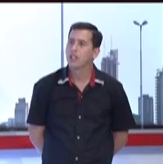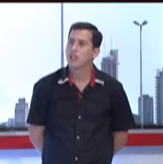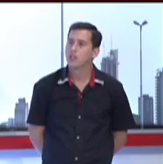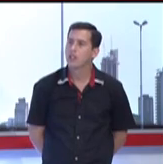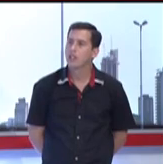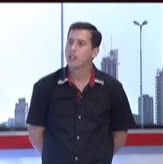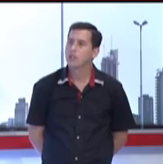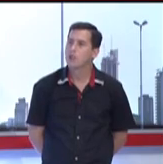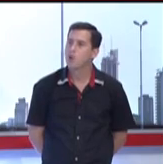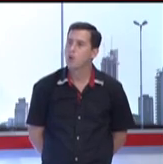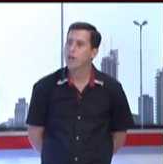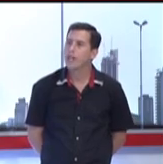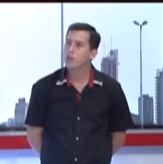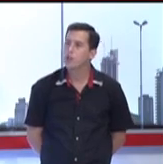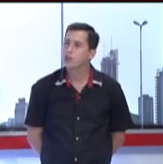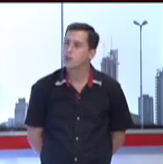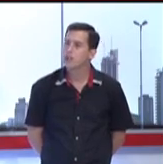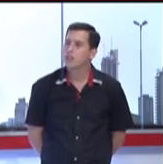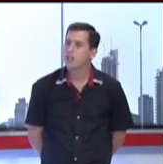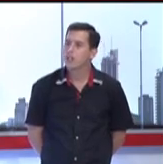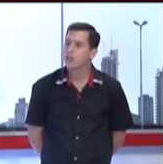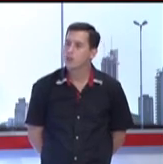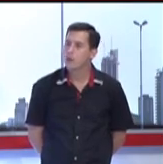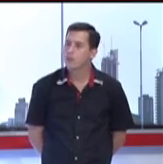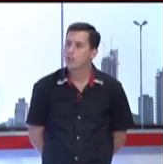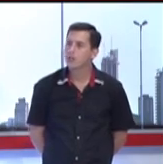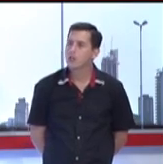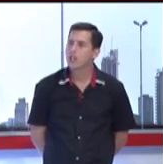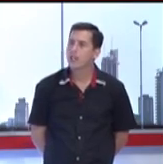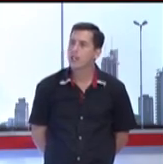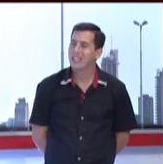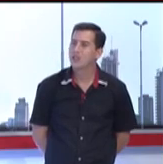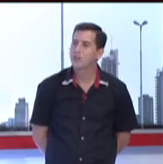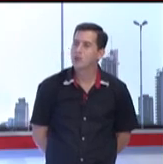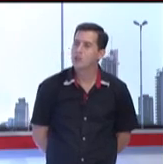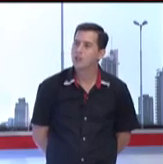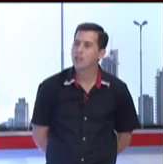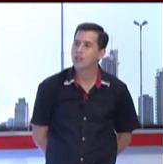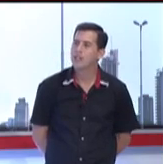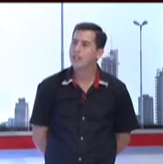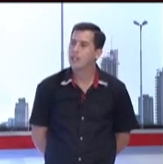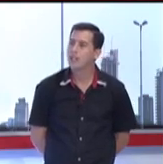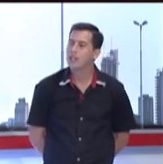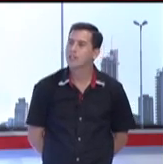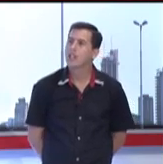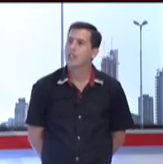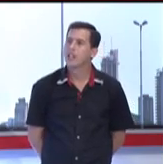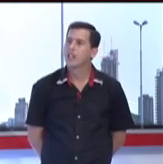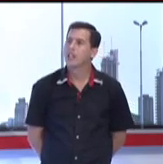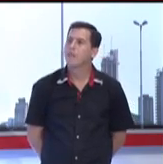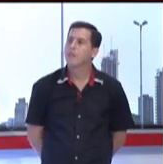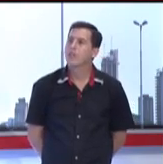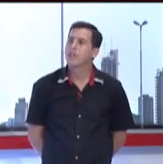en donde les contamos cuentos. Nosotros como personas sordas les contamos esos cuentos en lengua de señas.